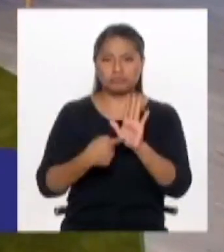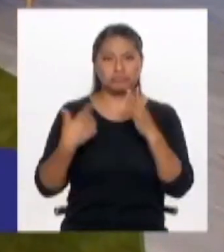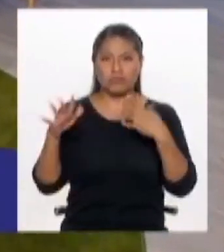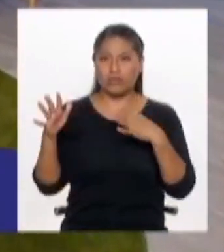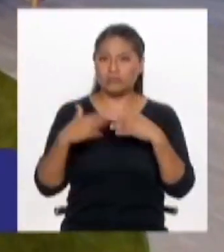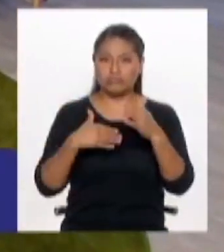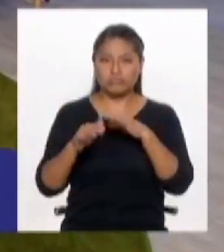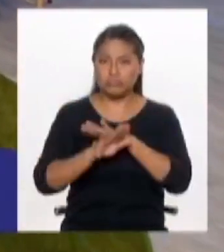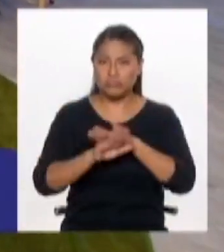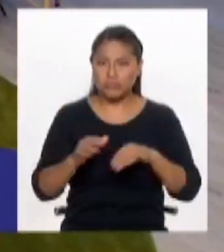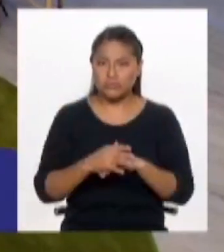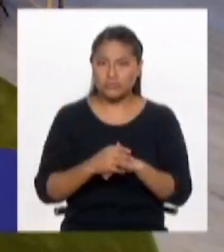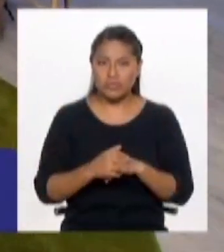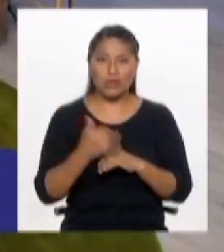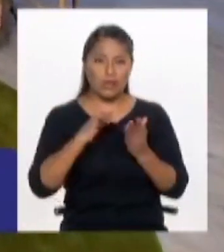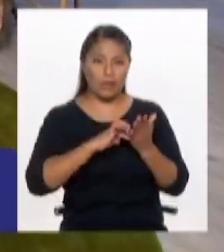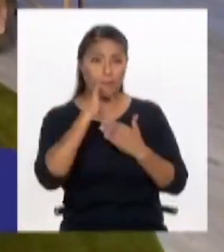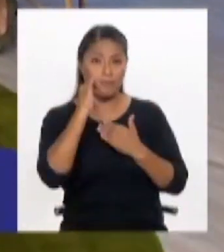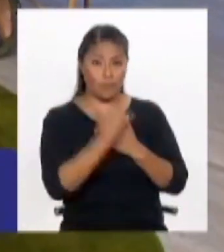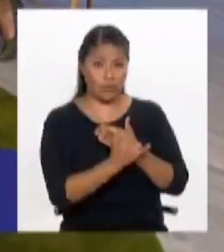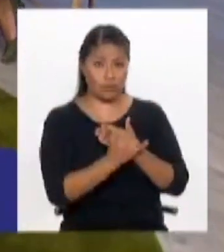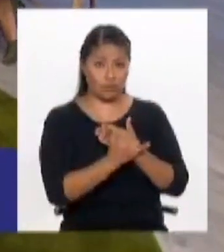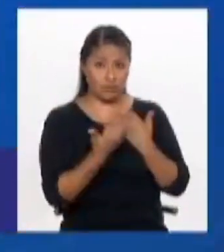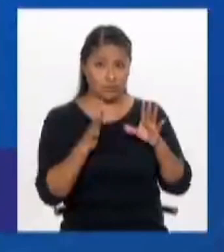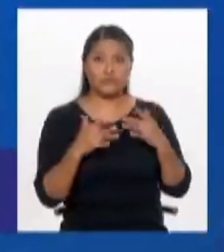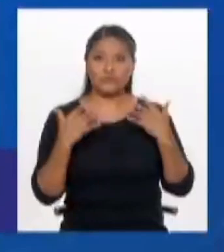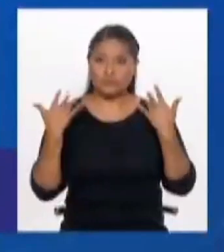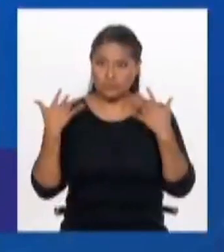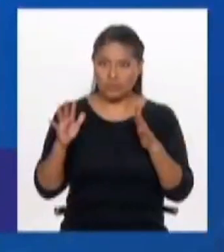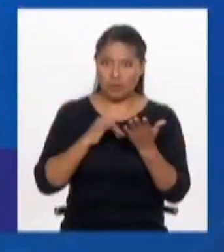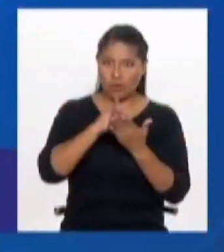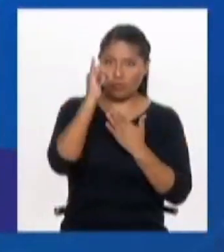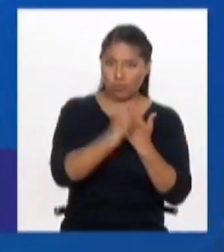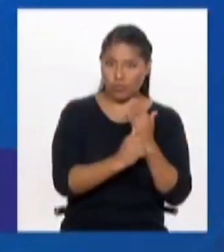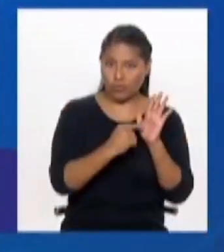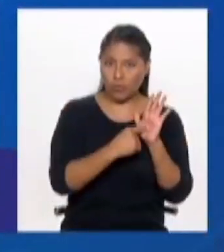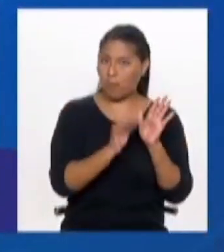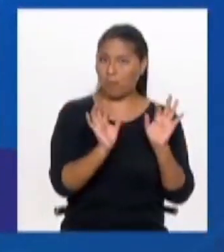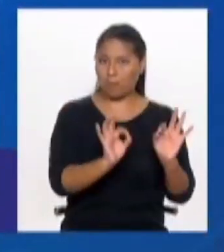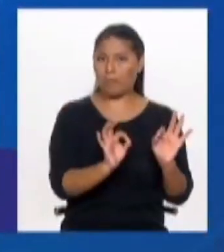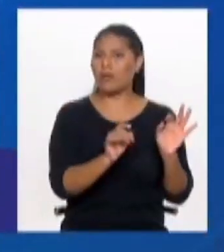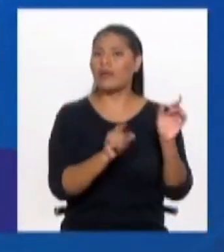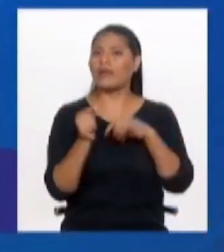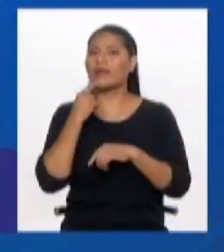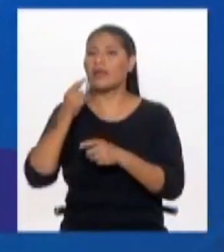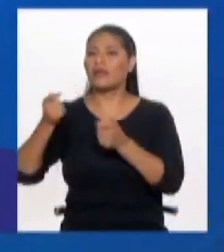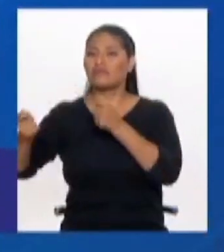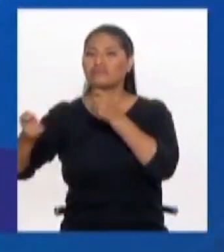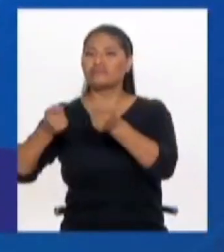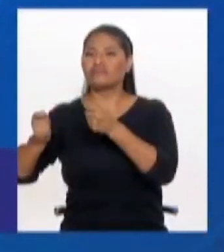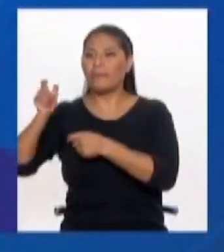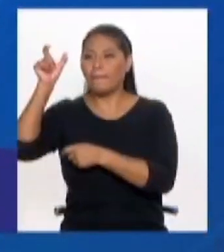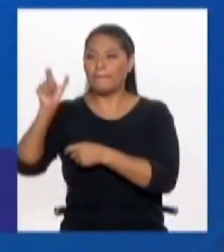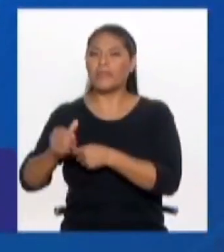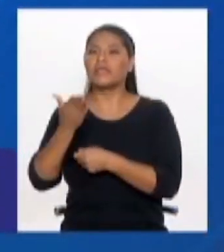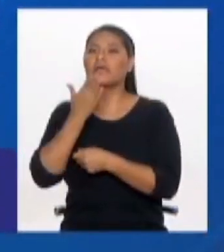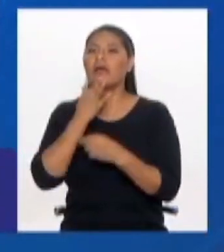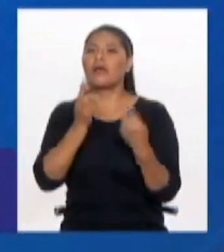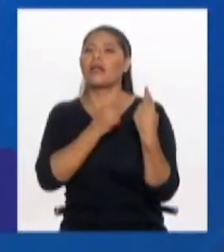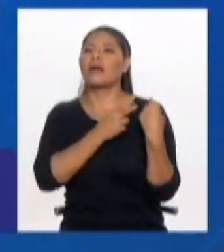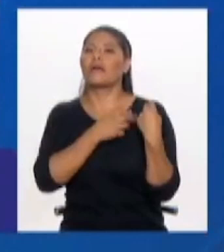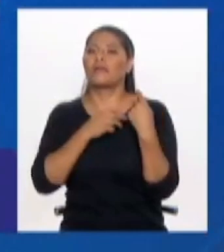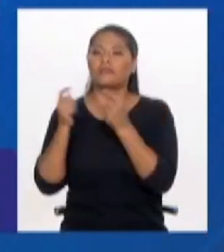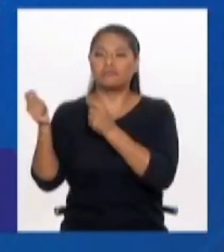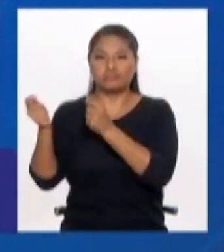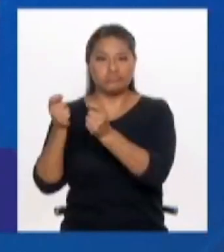¿No tenemos muchos proyectistas urbanistas? No, el problema no es el proyecto. El problema es la gestión pública, que lo va a ver real.